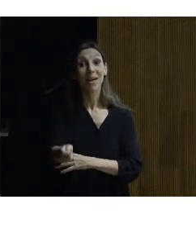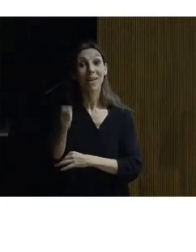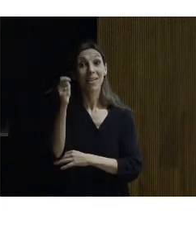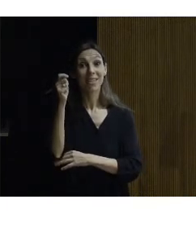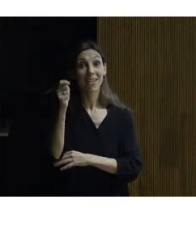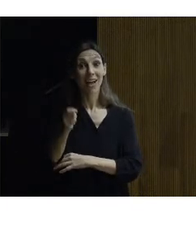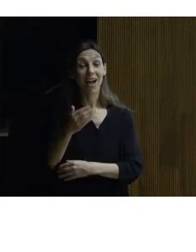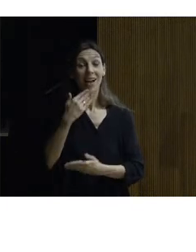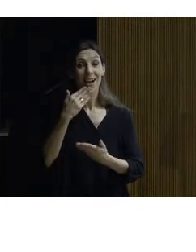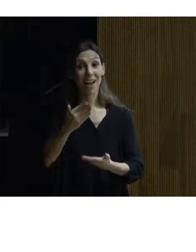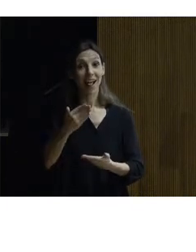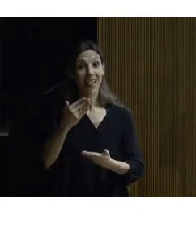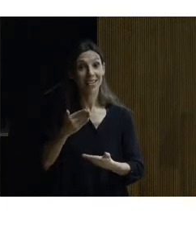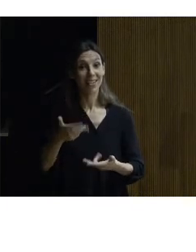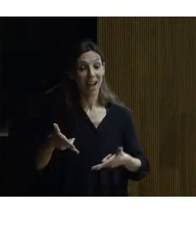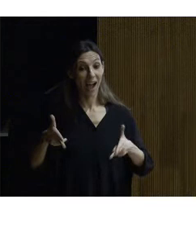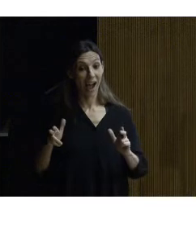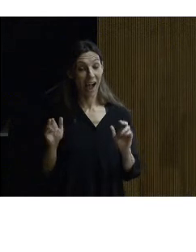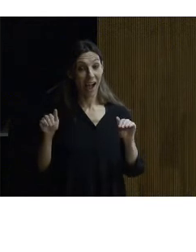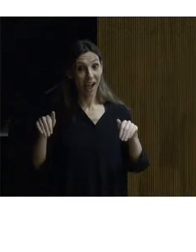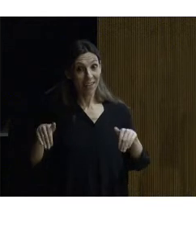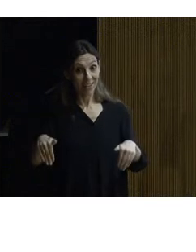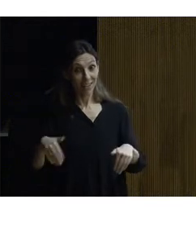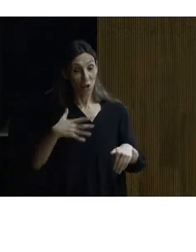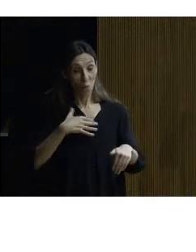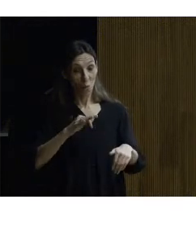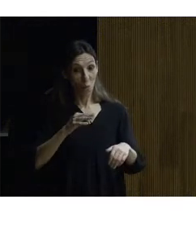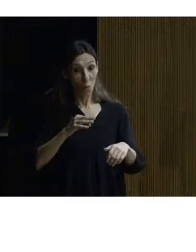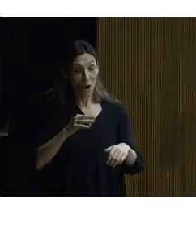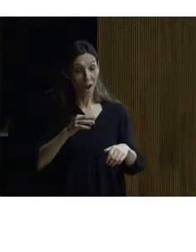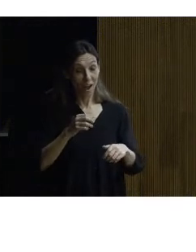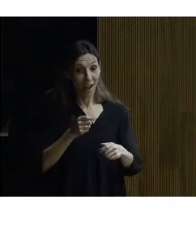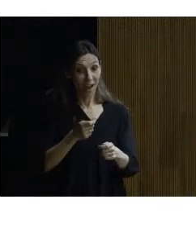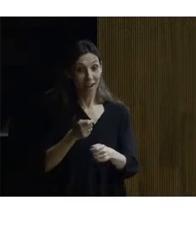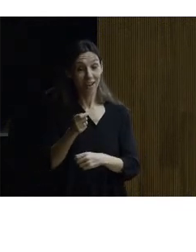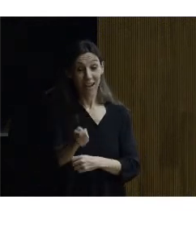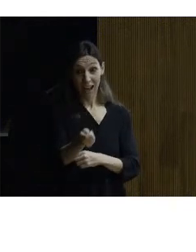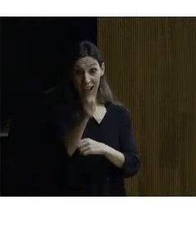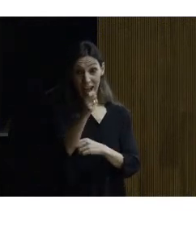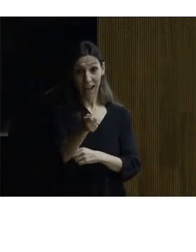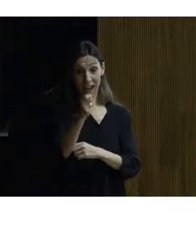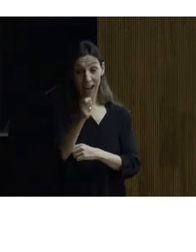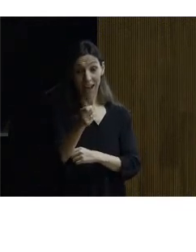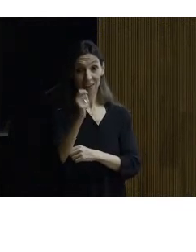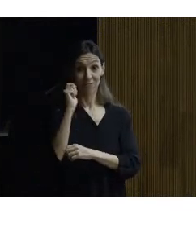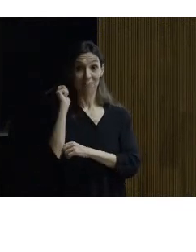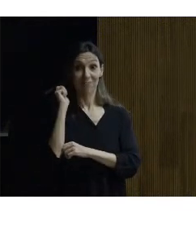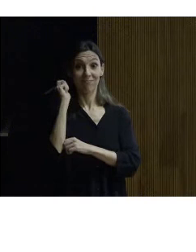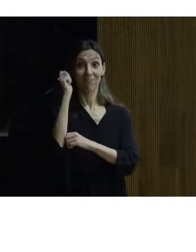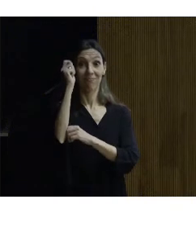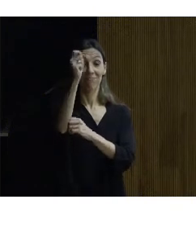este sillón sacando la caña por la ventana que veis al fondo y